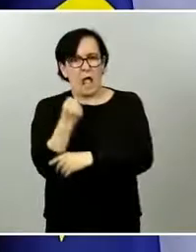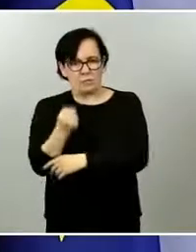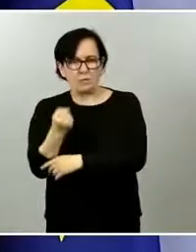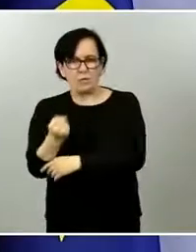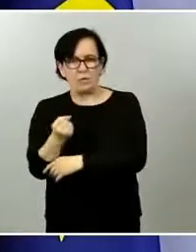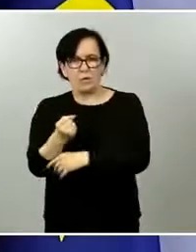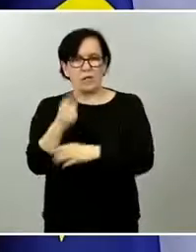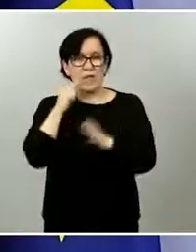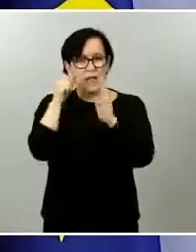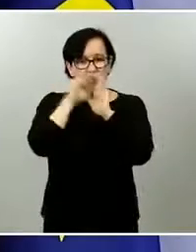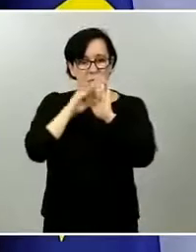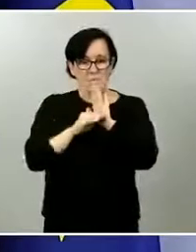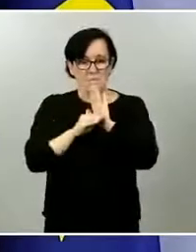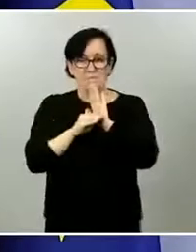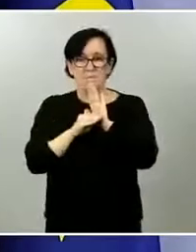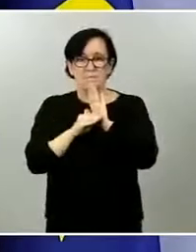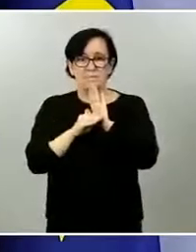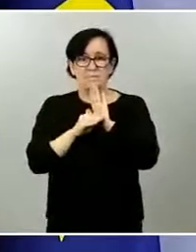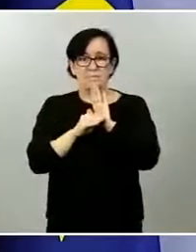Baleares hay distintos